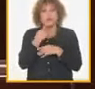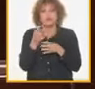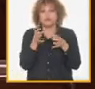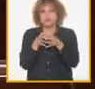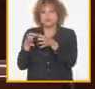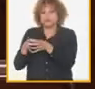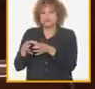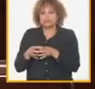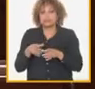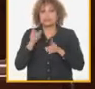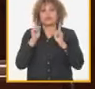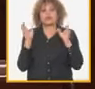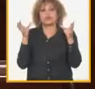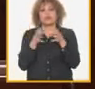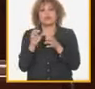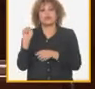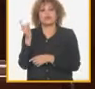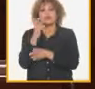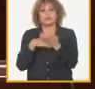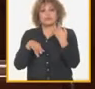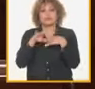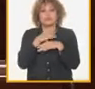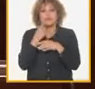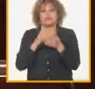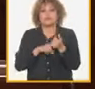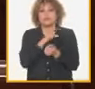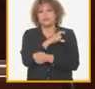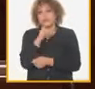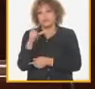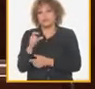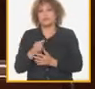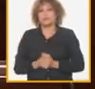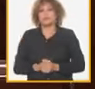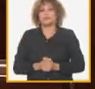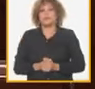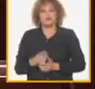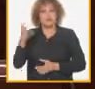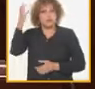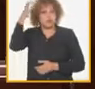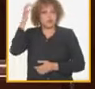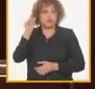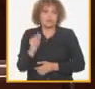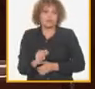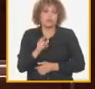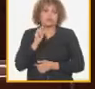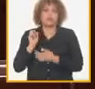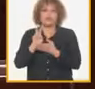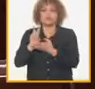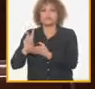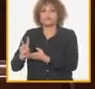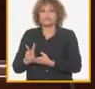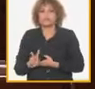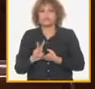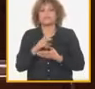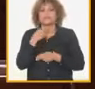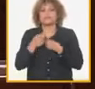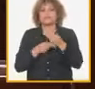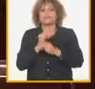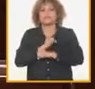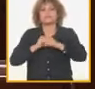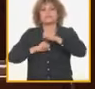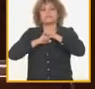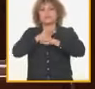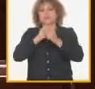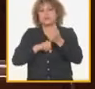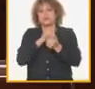en reuniones con los primeros secretarios de los comités provinciales del partido y gobernadores las visitas realizadas por la estructura auxiliar del comité central